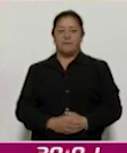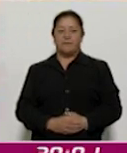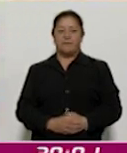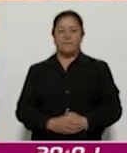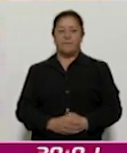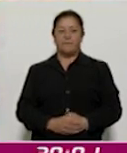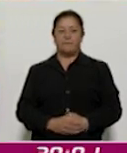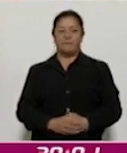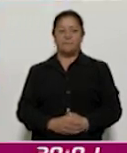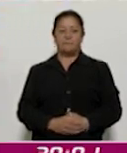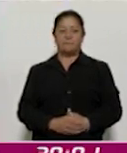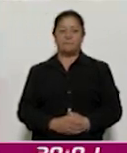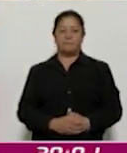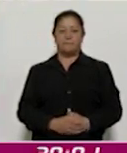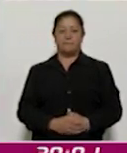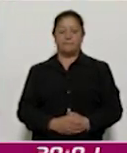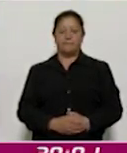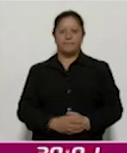Coracyt Noticias.